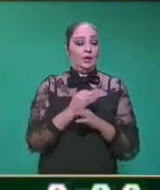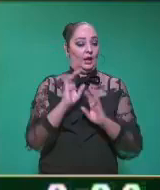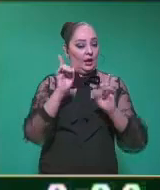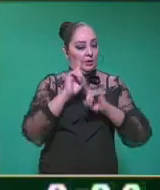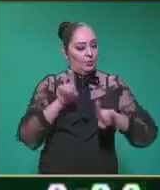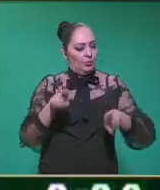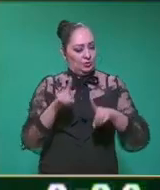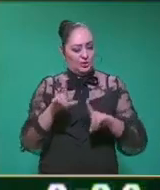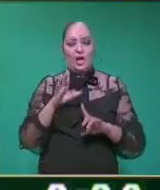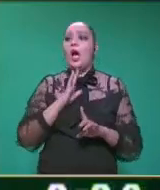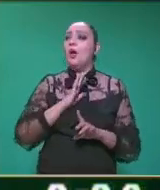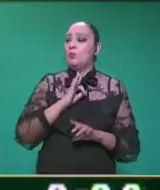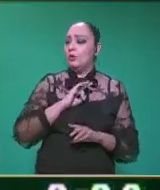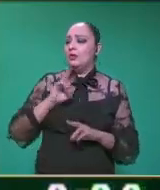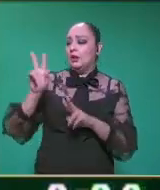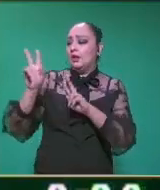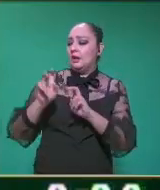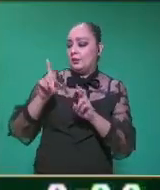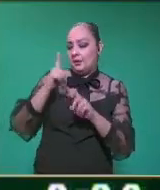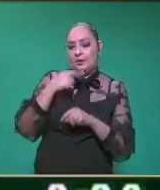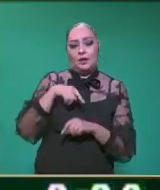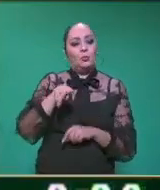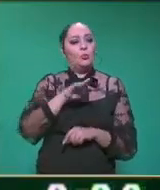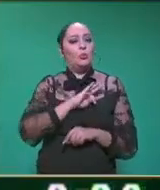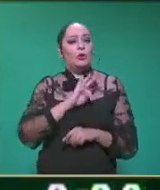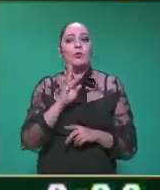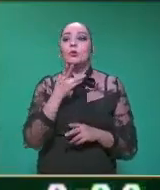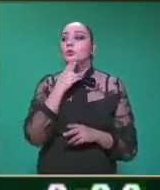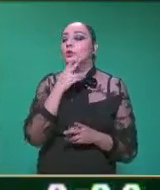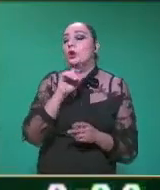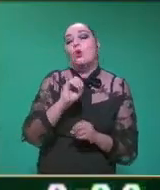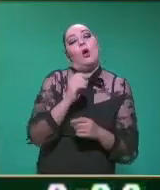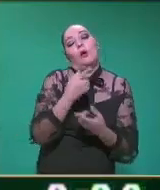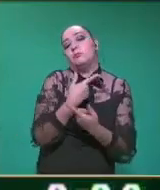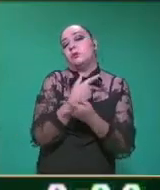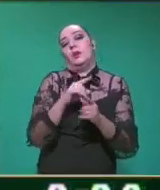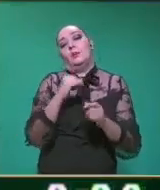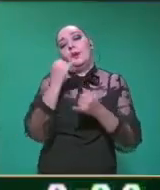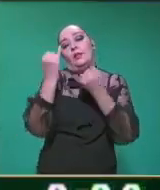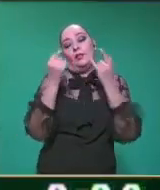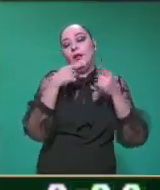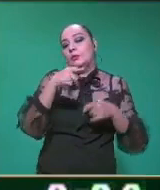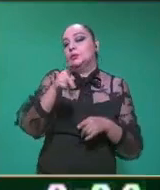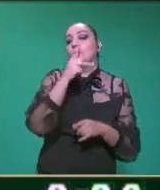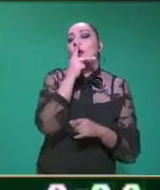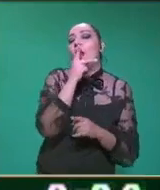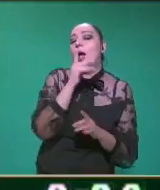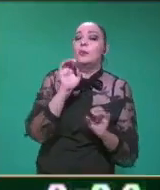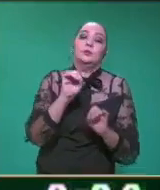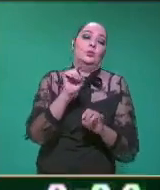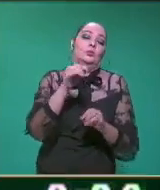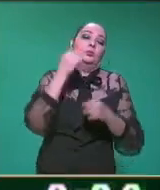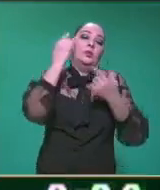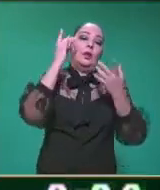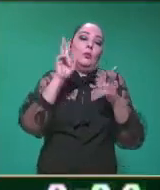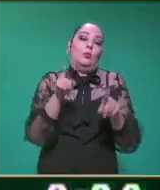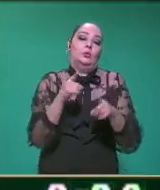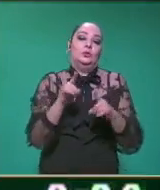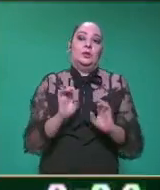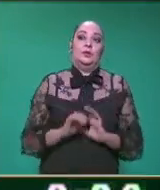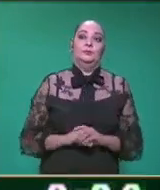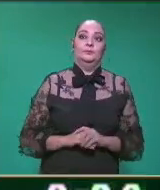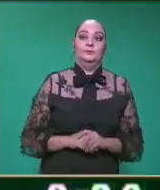va a estar en el programa grabado para que nuestros niños la puedan utilizar o pueden hacerlo con algún tipo o algún tipo de música. Vamos a ver